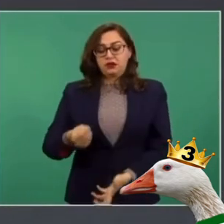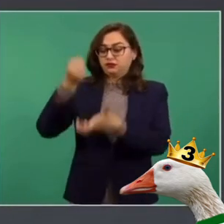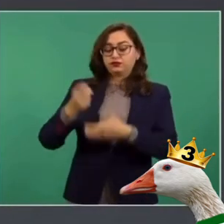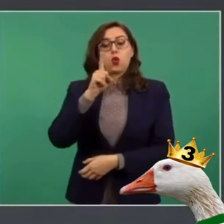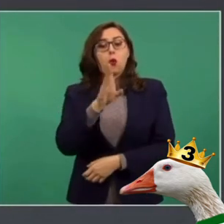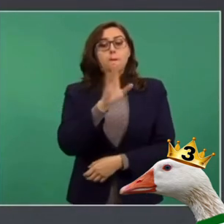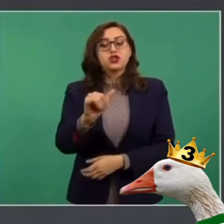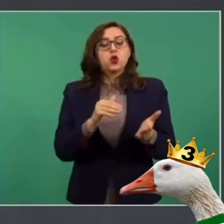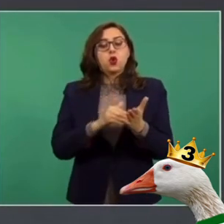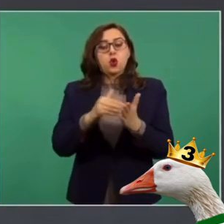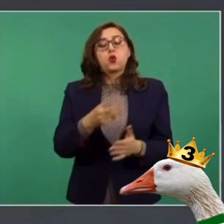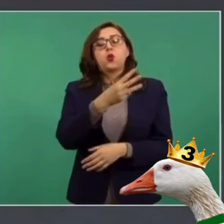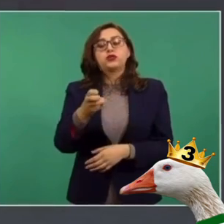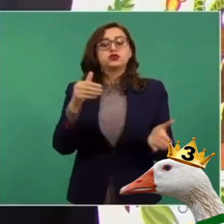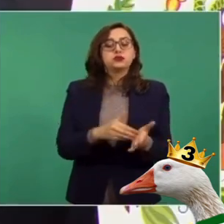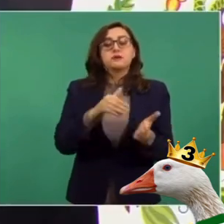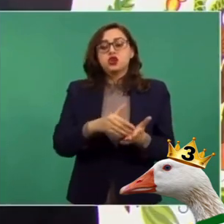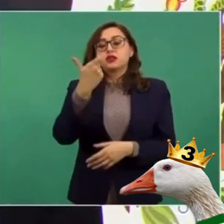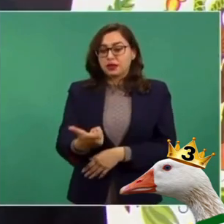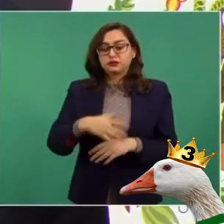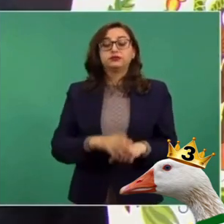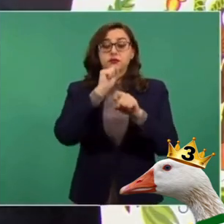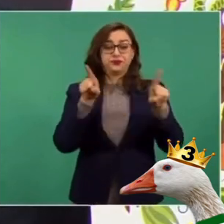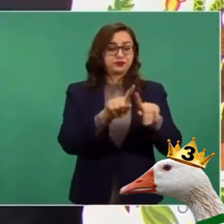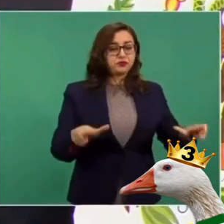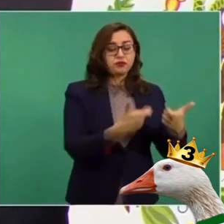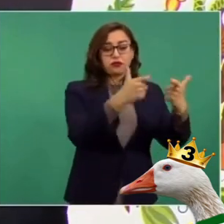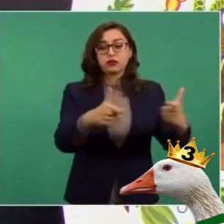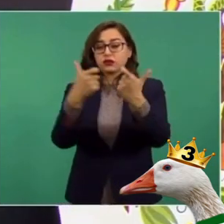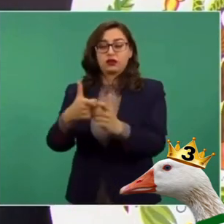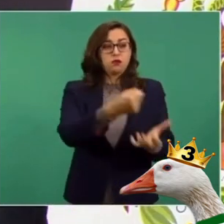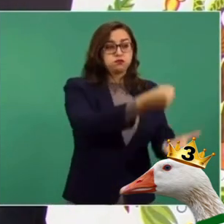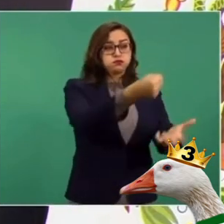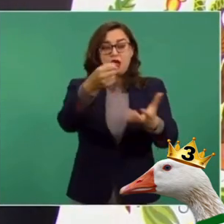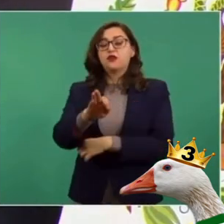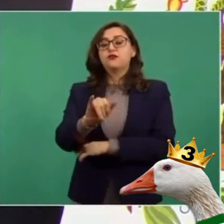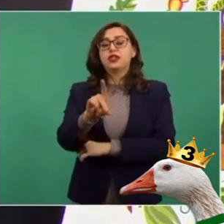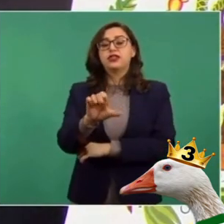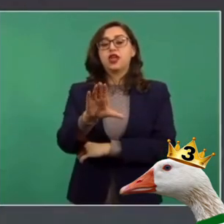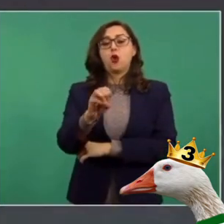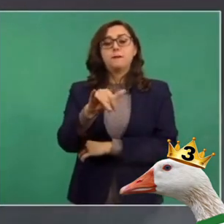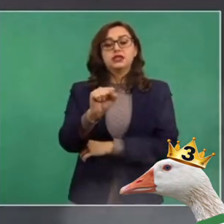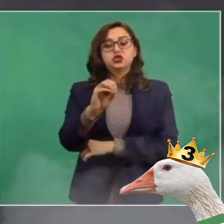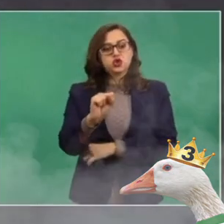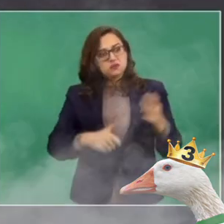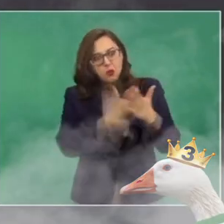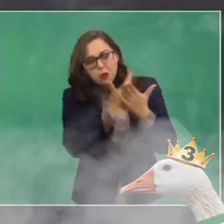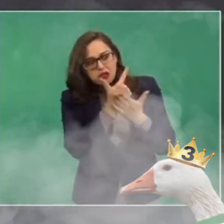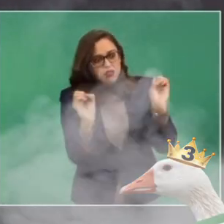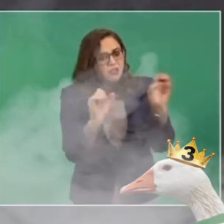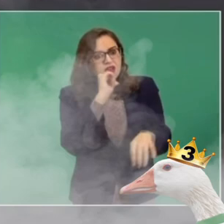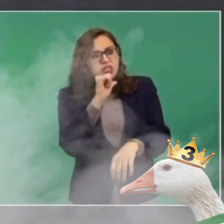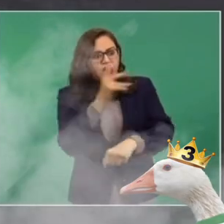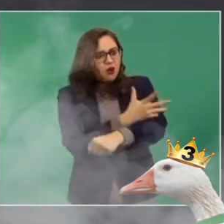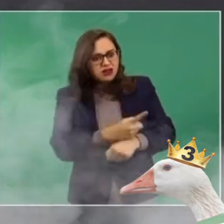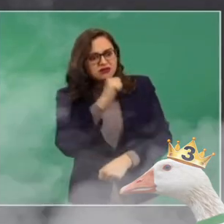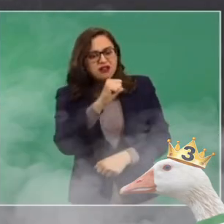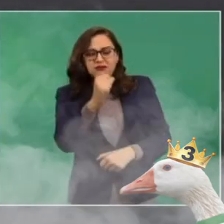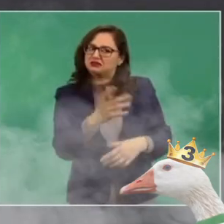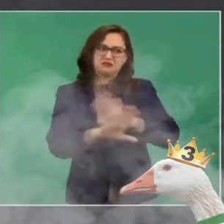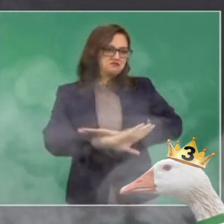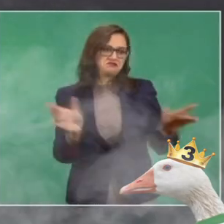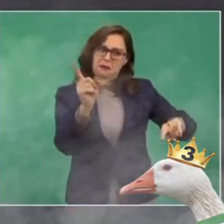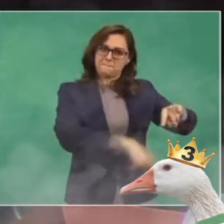cuatrocientos mil millones de pesos. La cancelación de fideicomisos y fondos que se manejaban de manera discrecional, deshonesta y en beneficio de minorías también